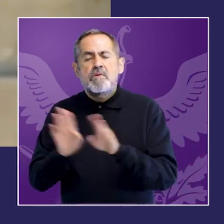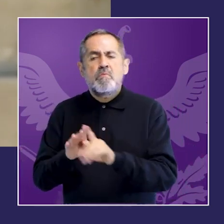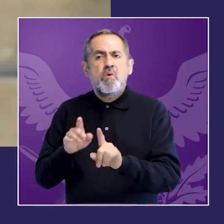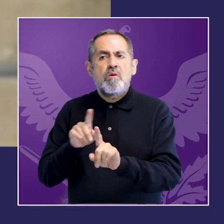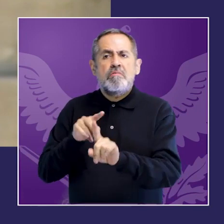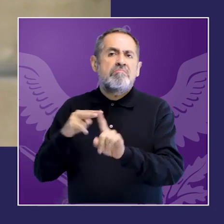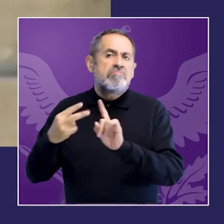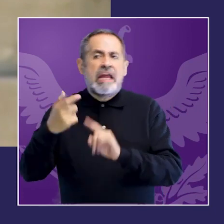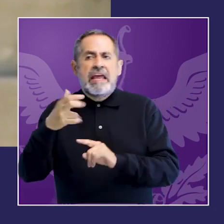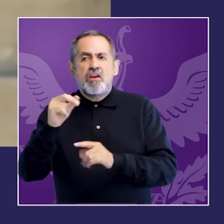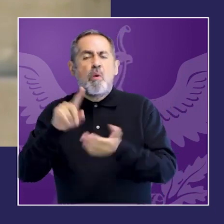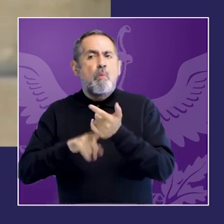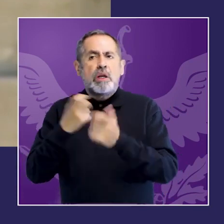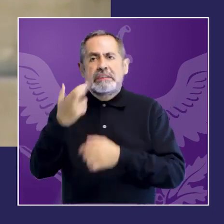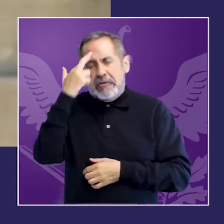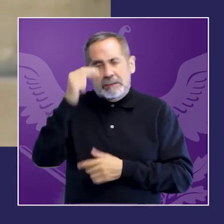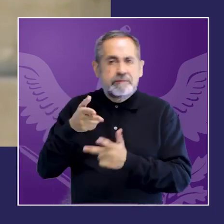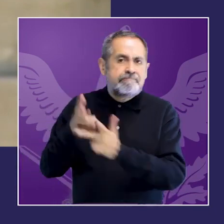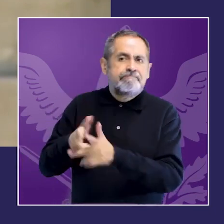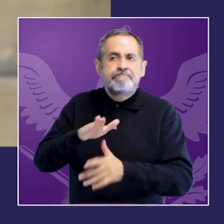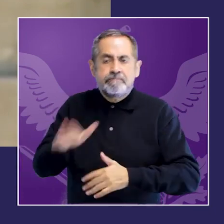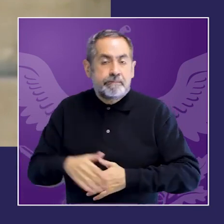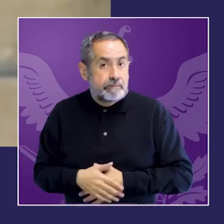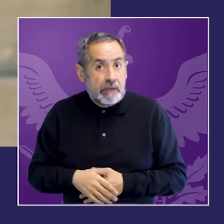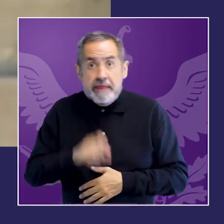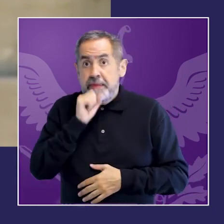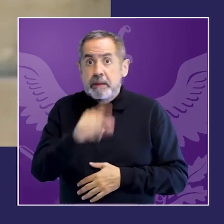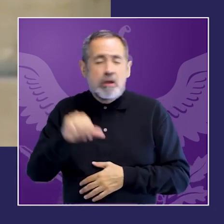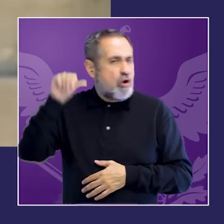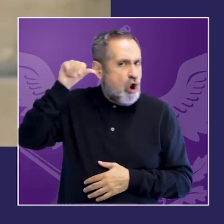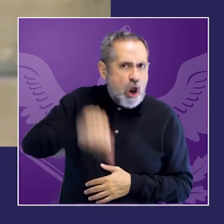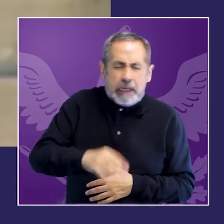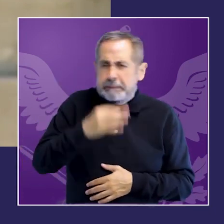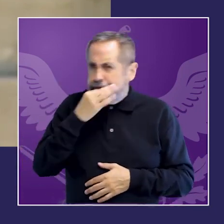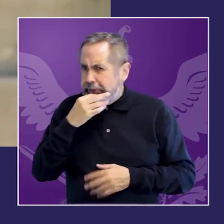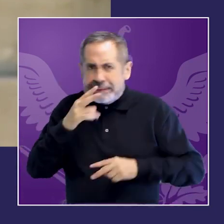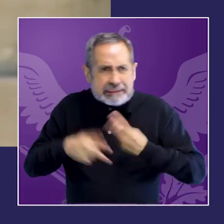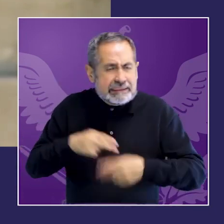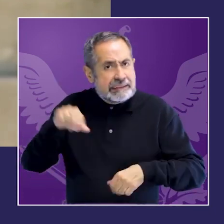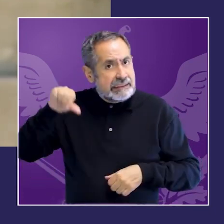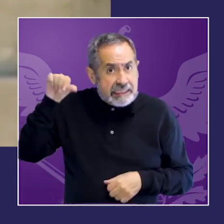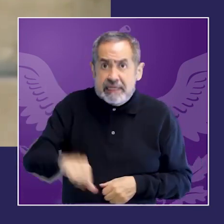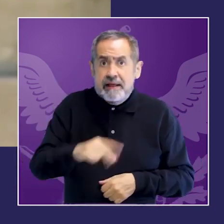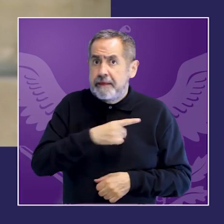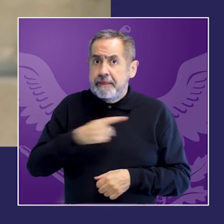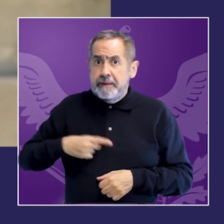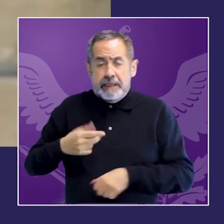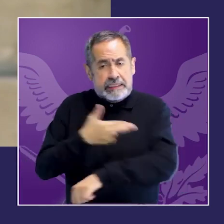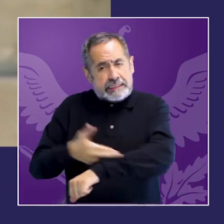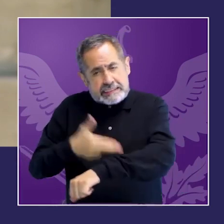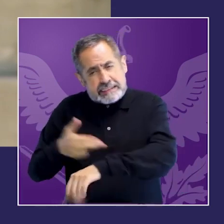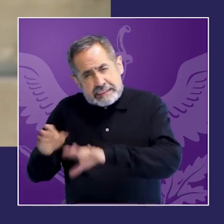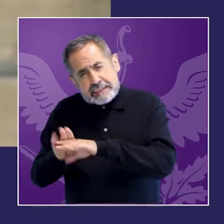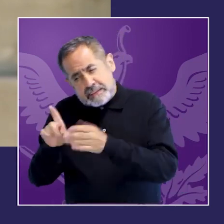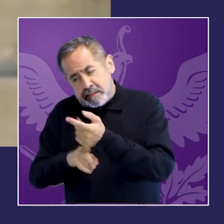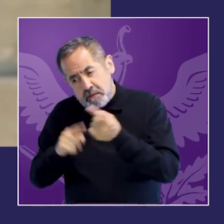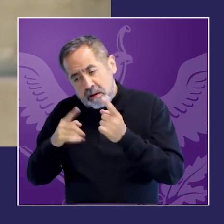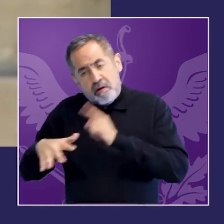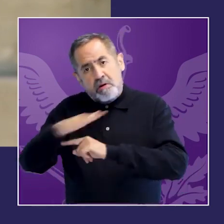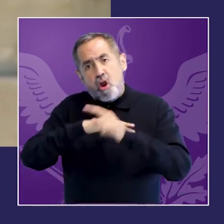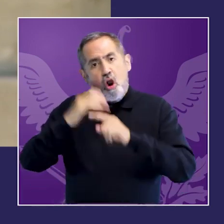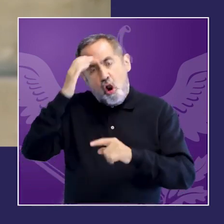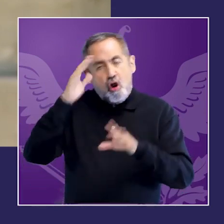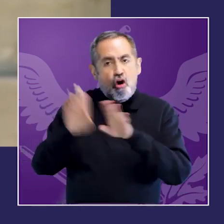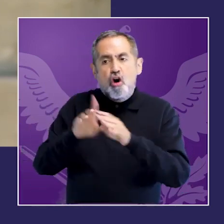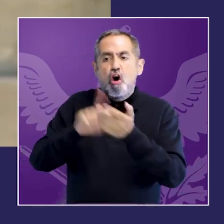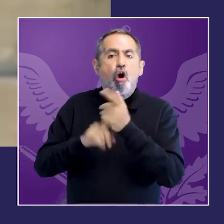género estructurales que existen y no limitarse a identificar desigualdades sino contribuir a transformarlas